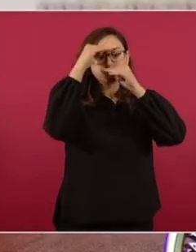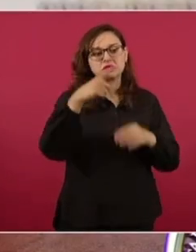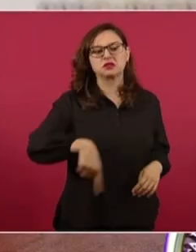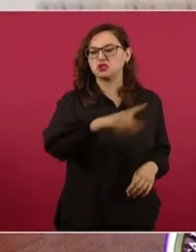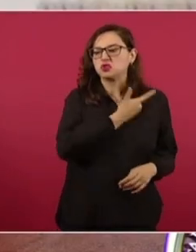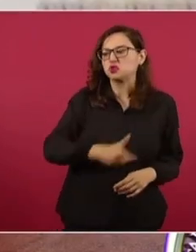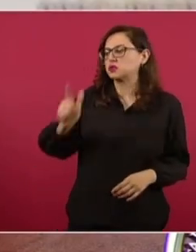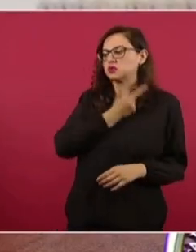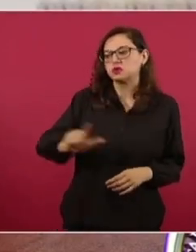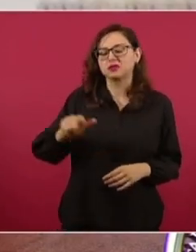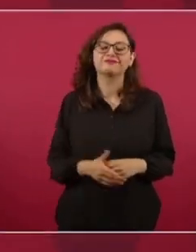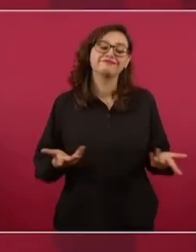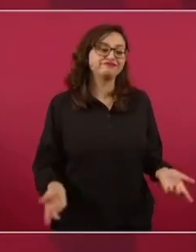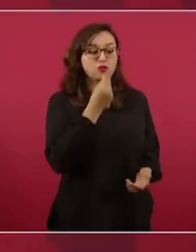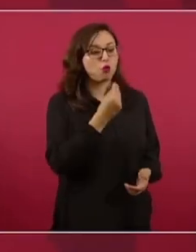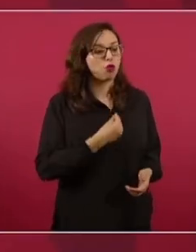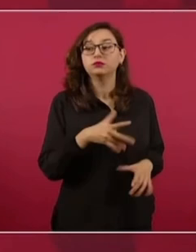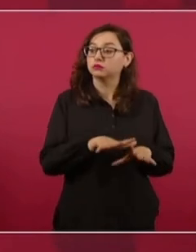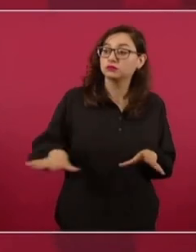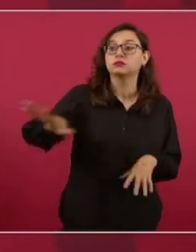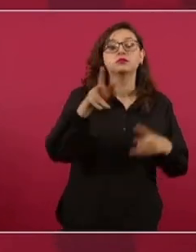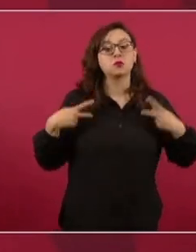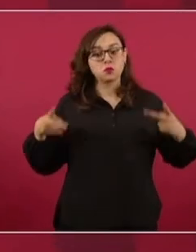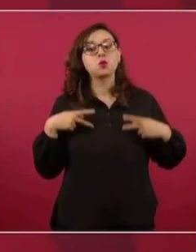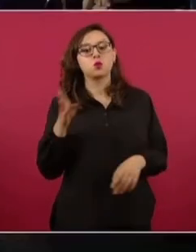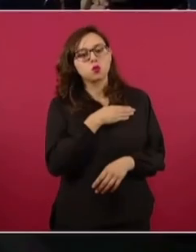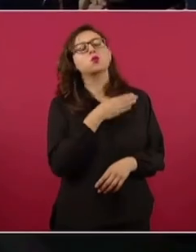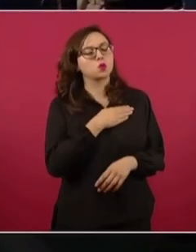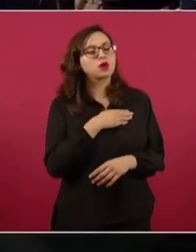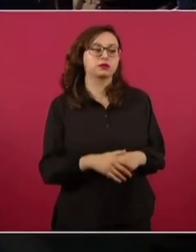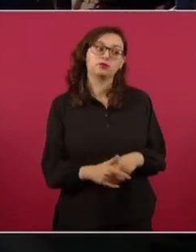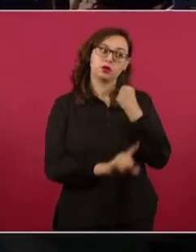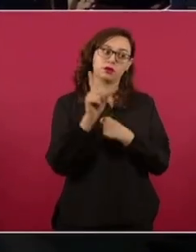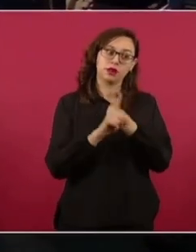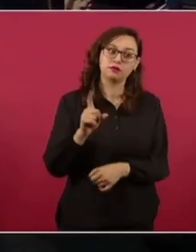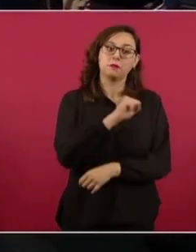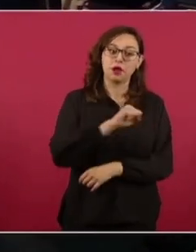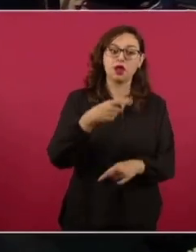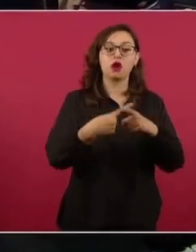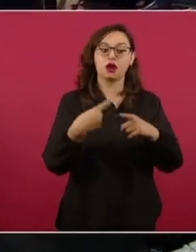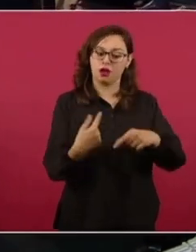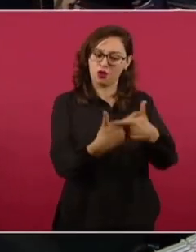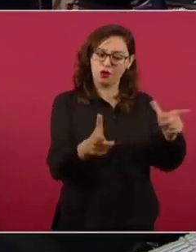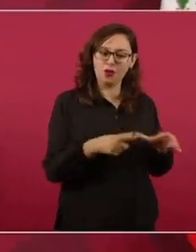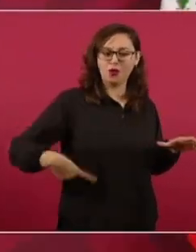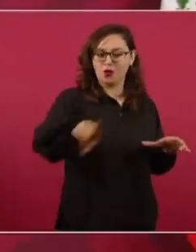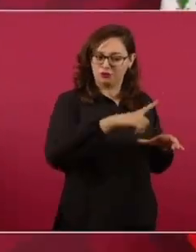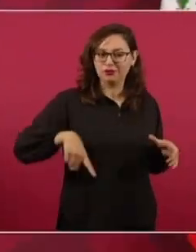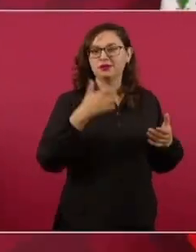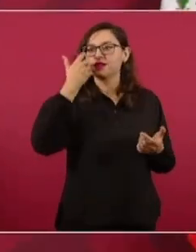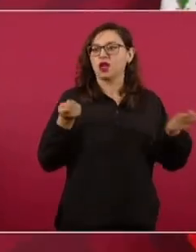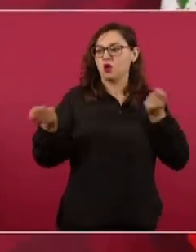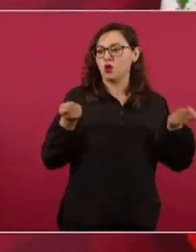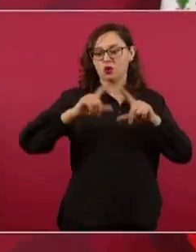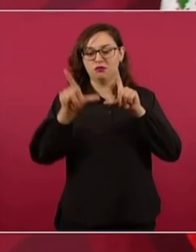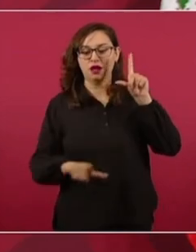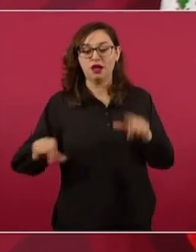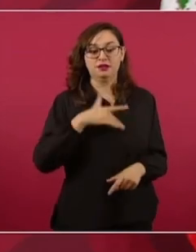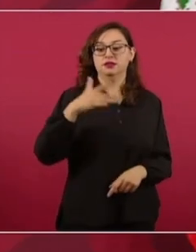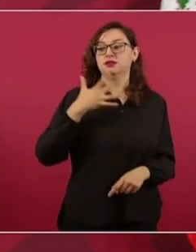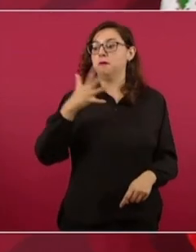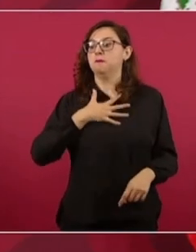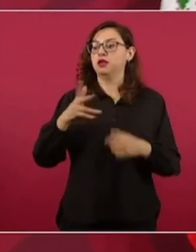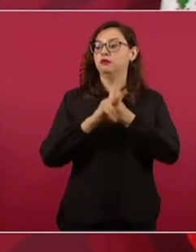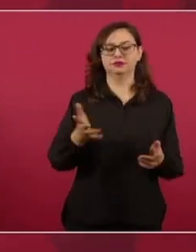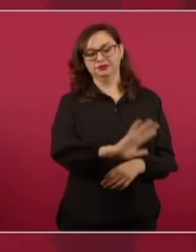un pueblo bueno. El problema está arriba, los camajanes que se sentían los dueños del país, son los que están ahora más